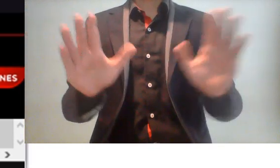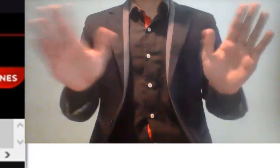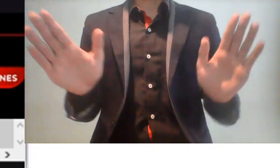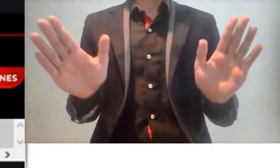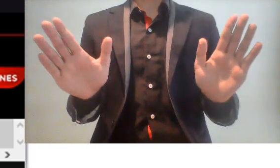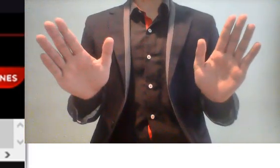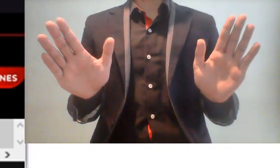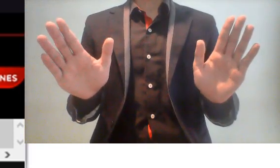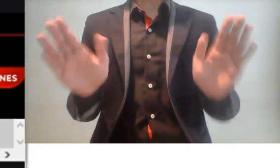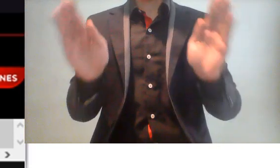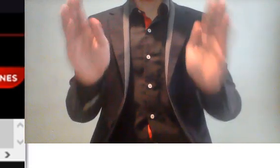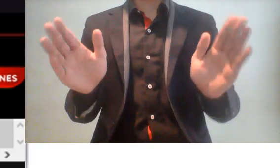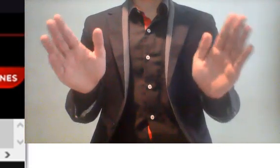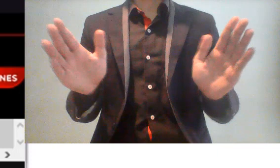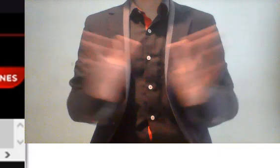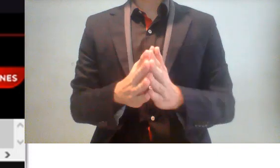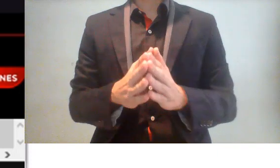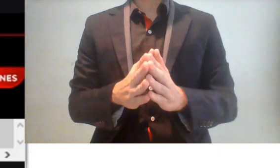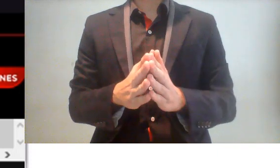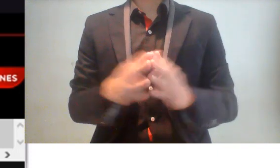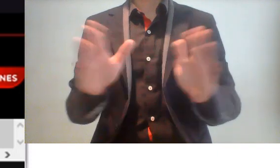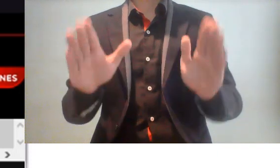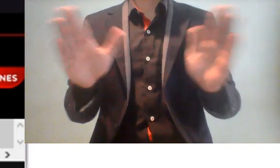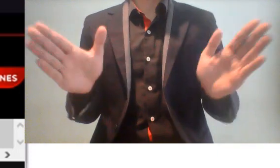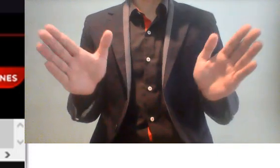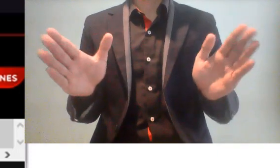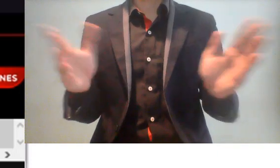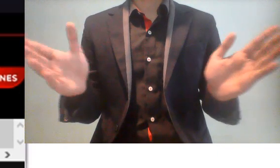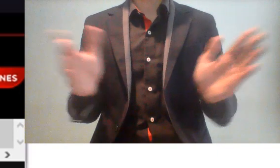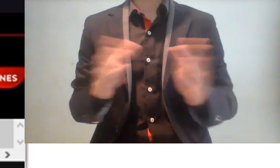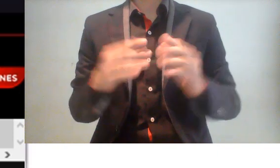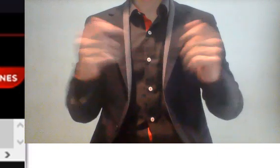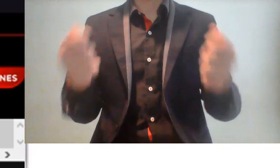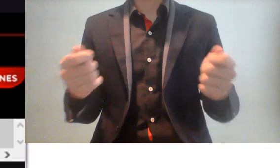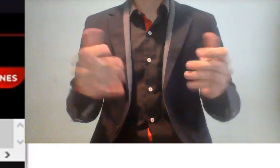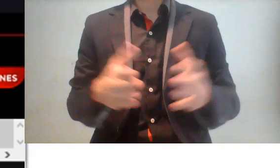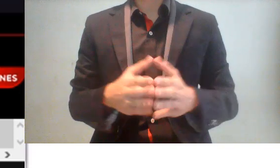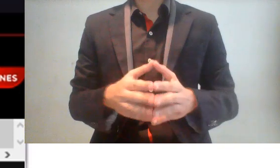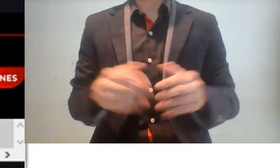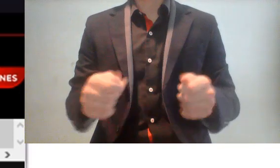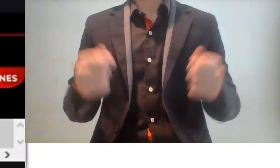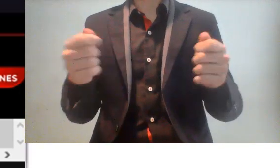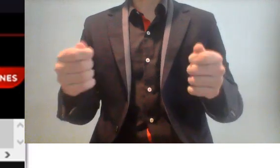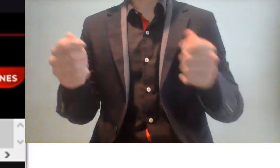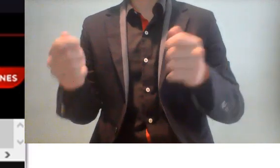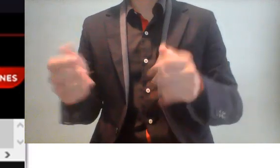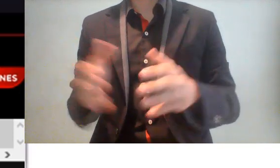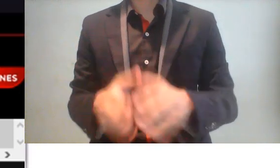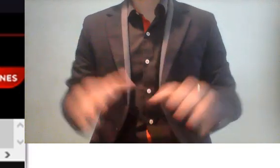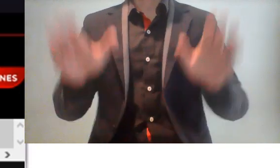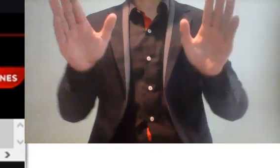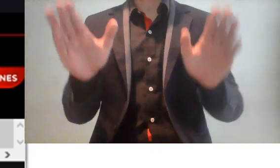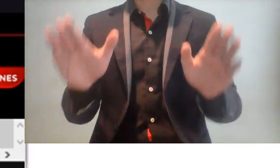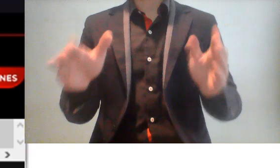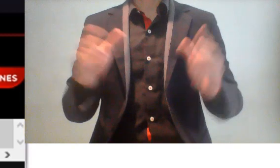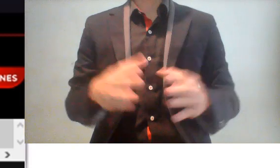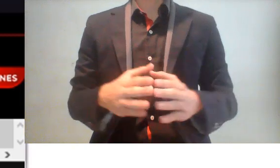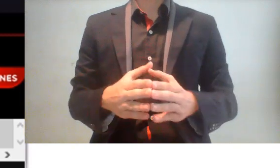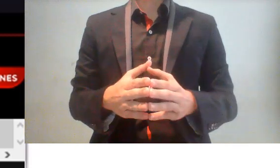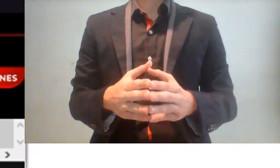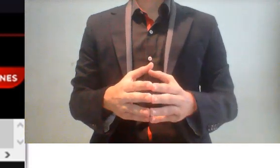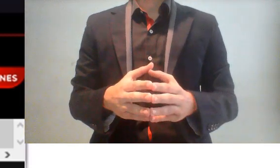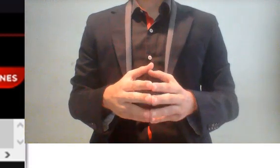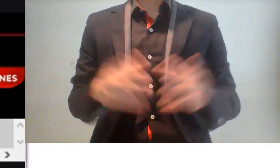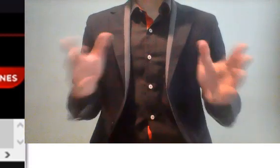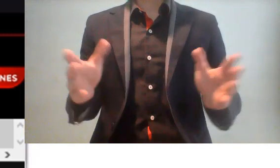lo que ocurrió. Cuando el mismo Morena, el partido Morena, solicitó que se modifique el artículo 4º constitucional para establecer